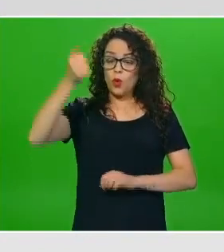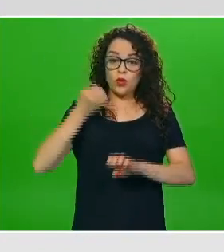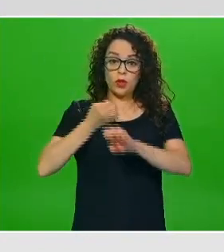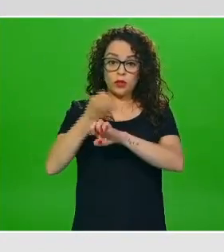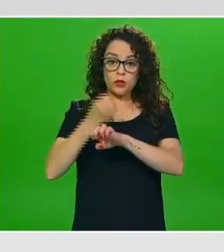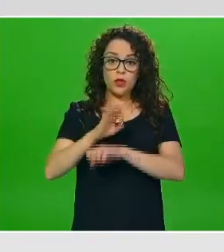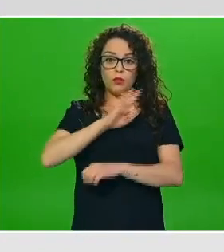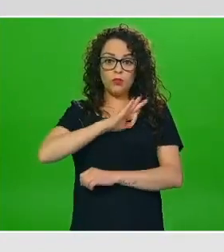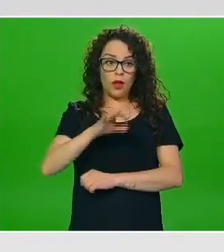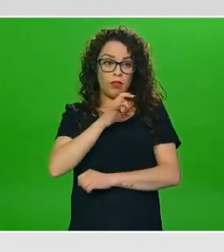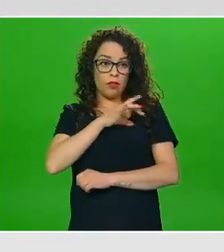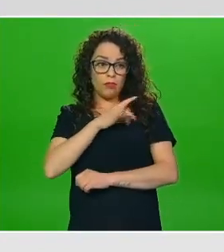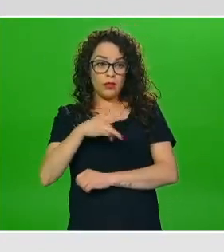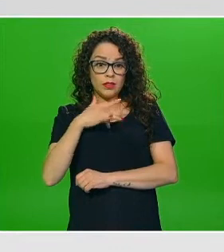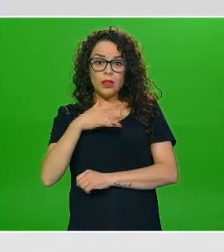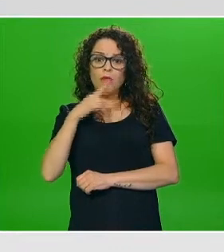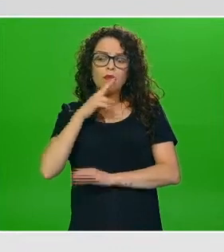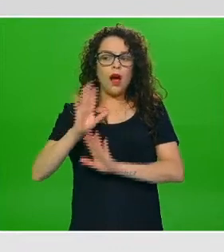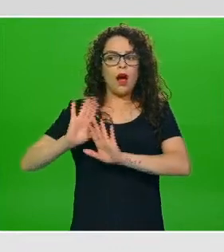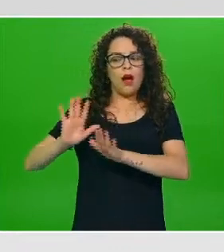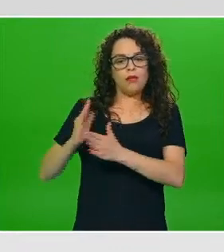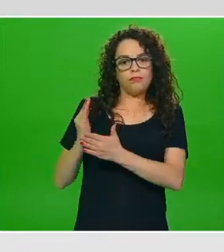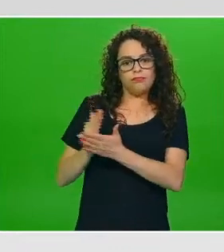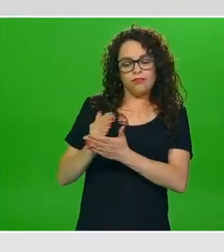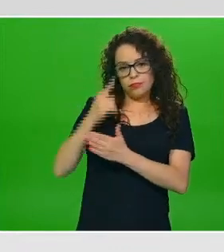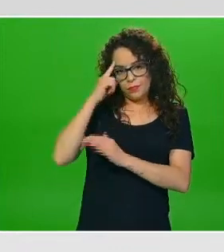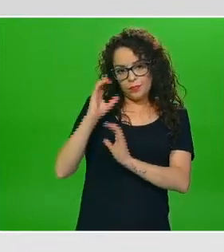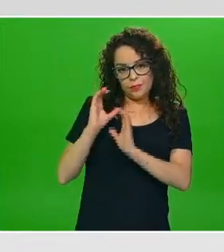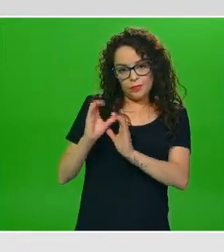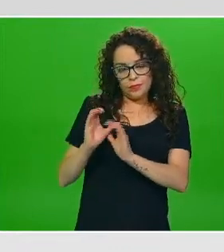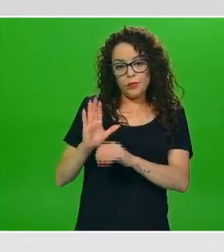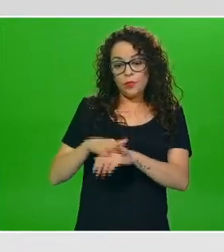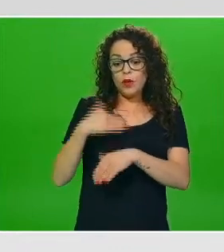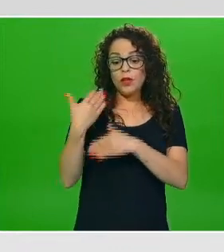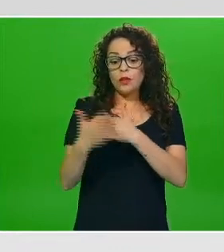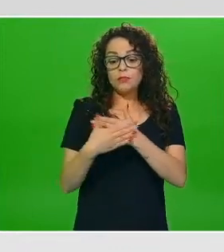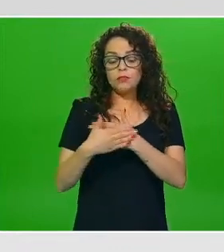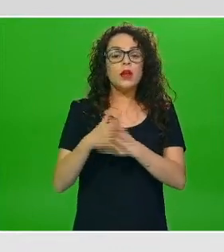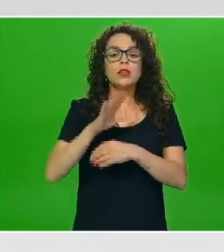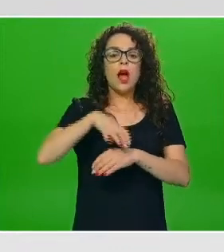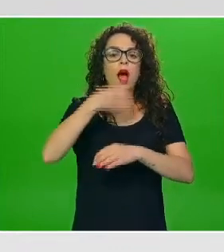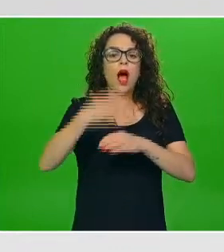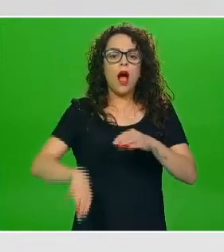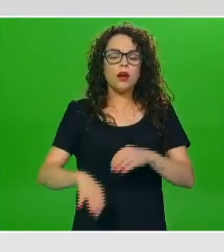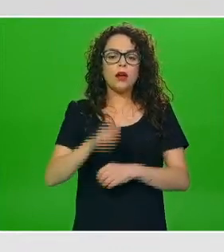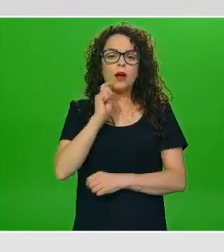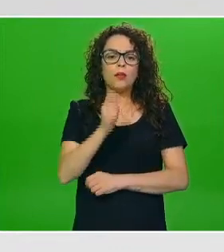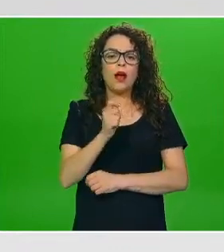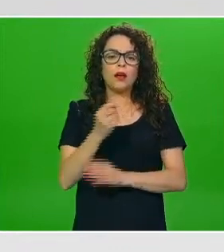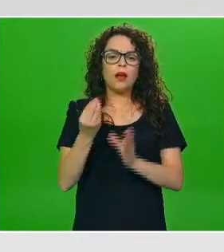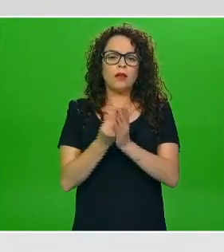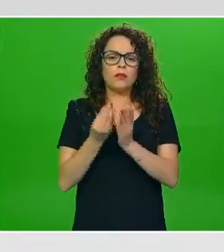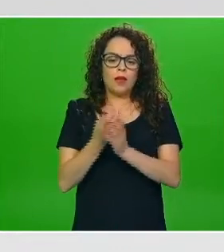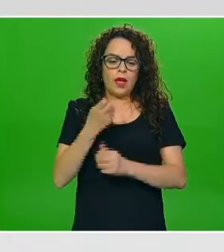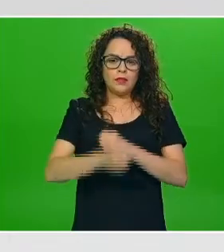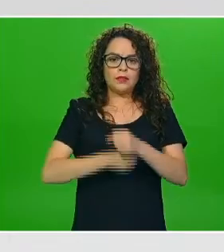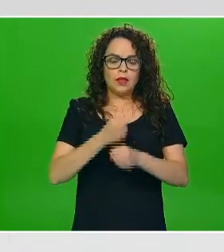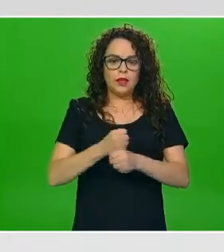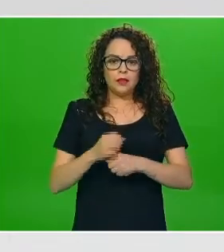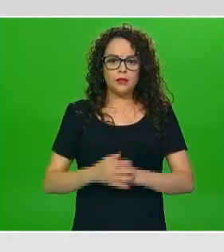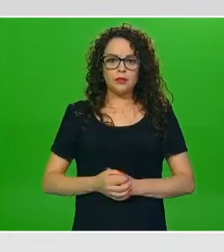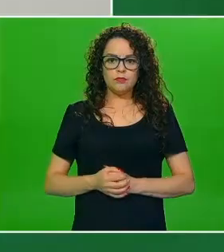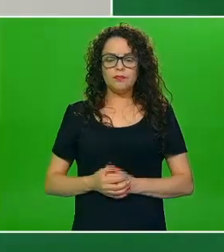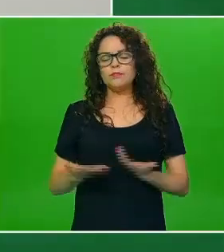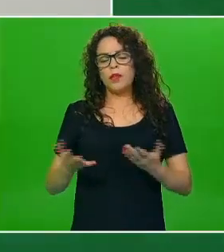marcha atrás precisamente por precaución y porque el ciclo escolar está a punto de acabar no necesariamente porque esto dependería